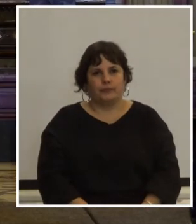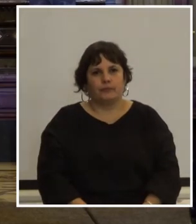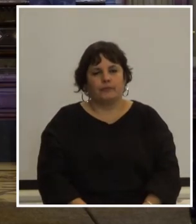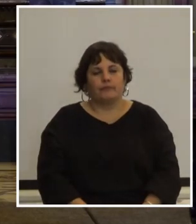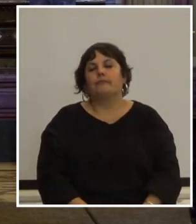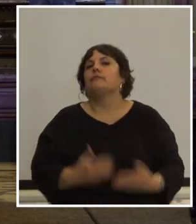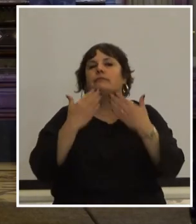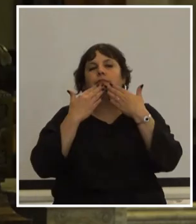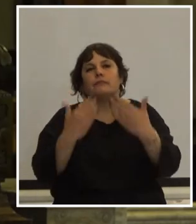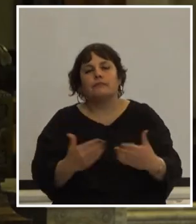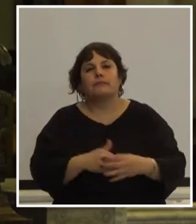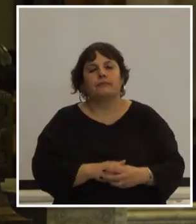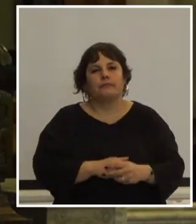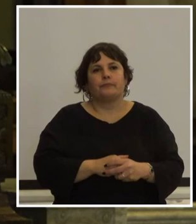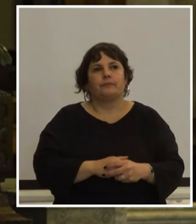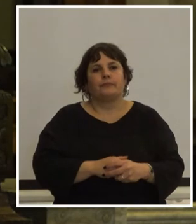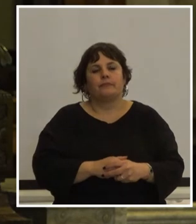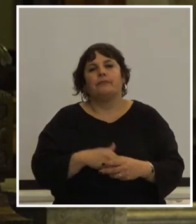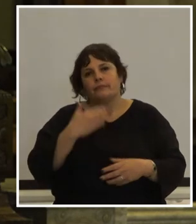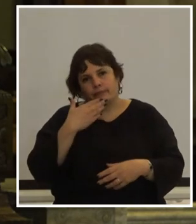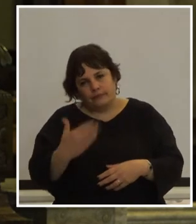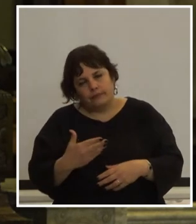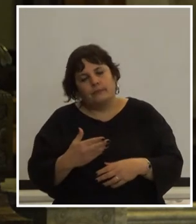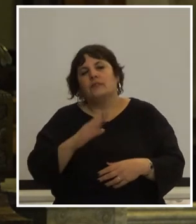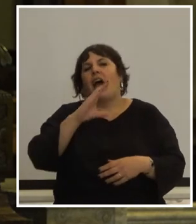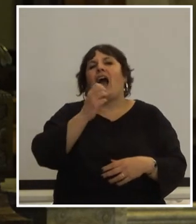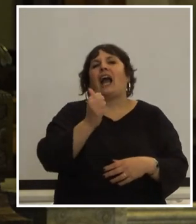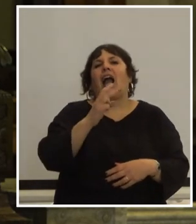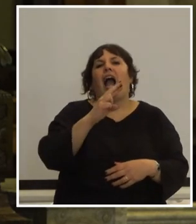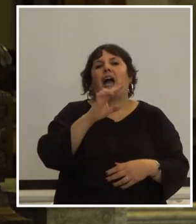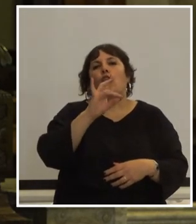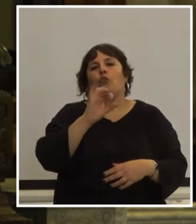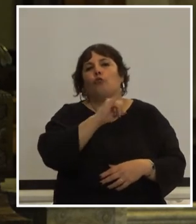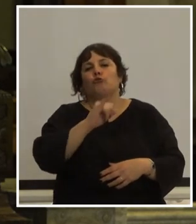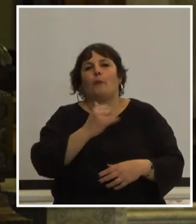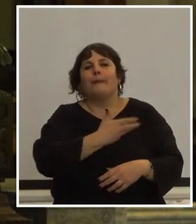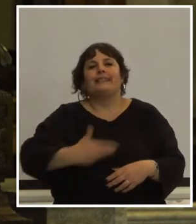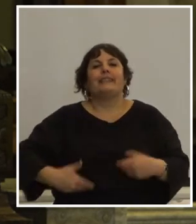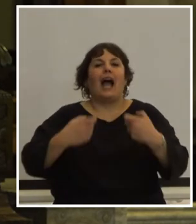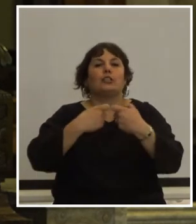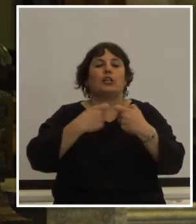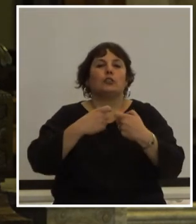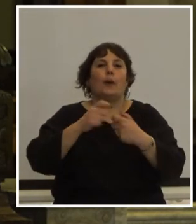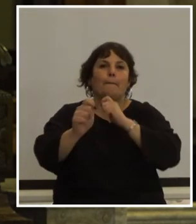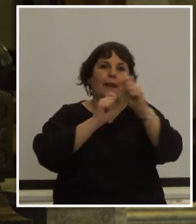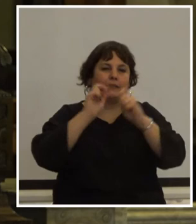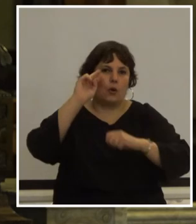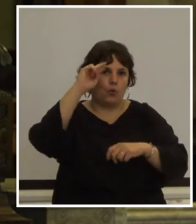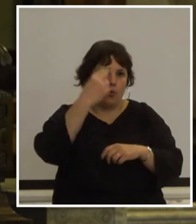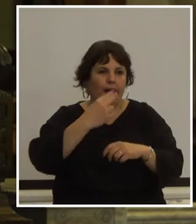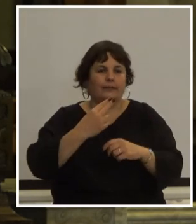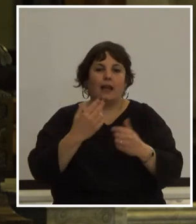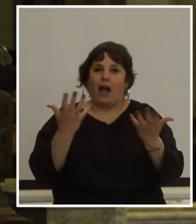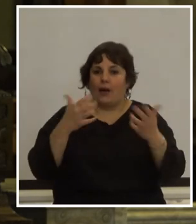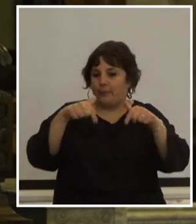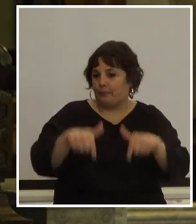muchas gracias muchas gracias Fabián Cardoso presidente de la Asociación de la Prensa Uruguaya por